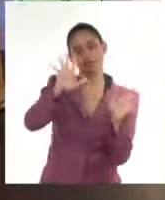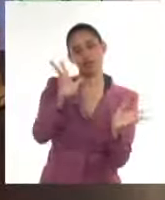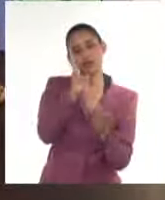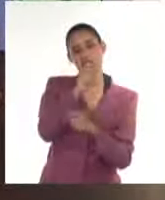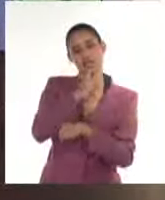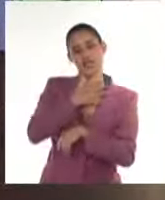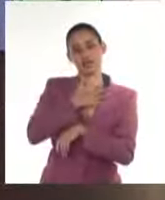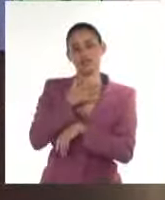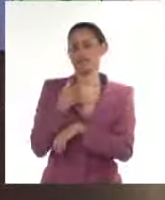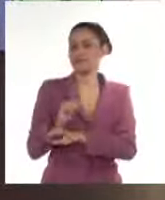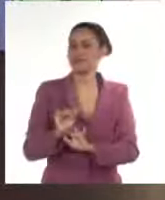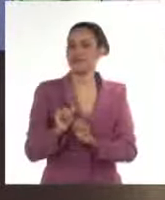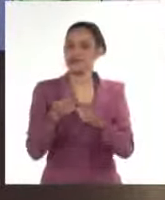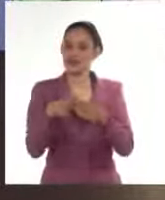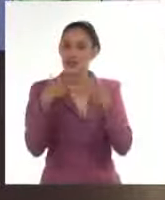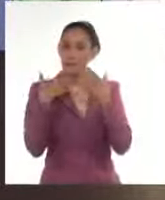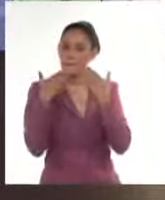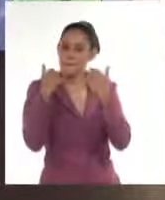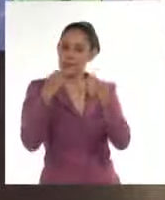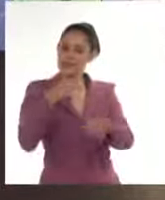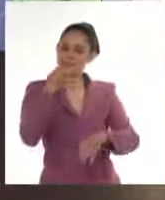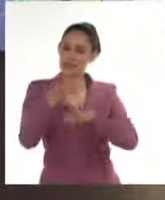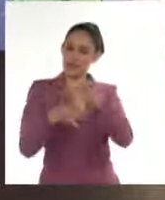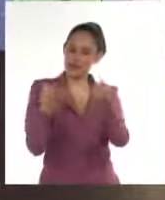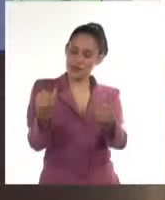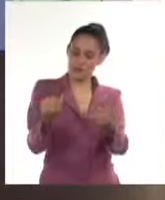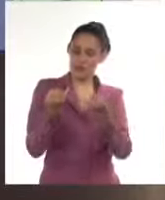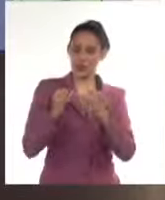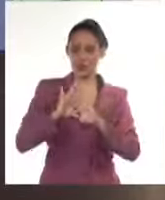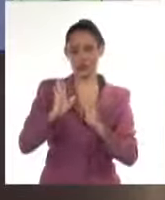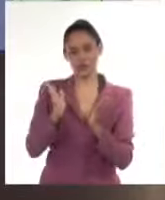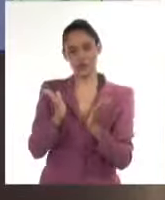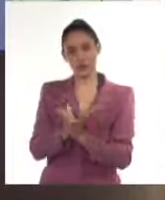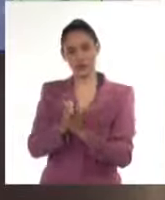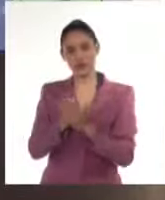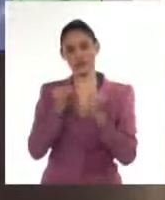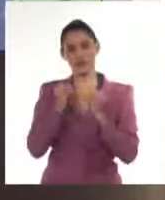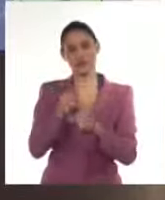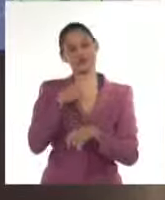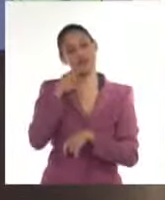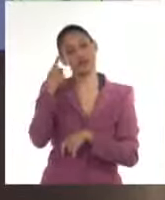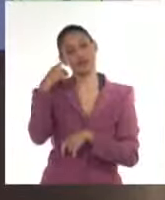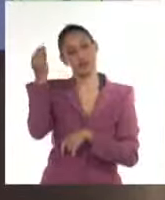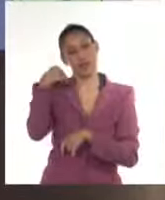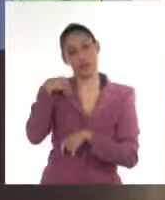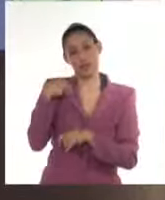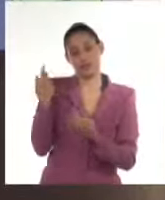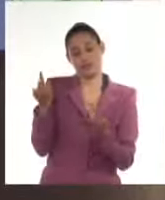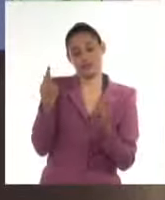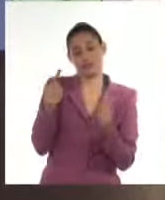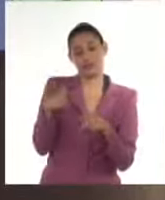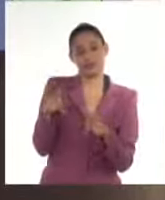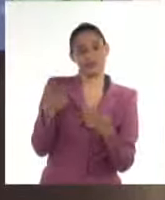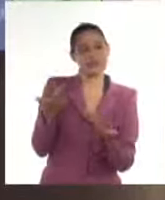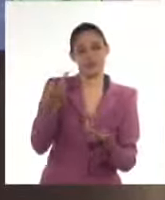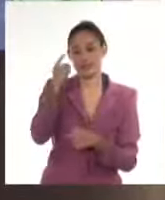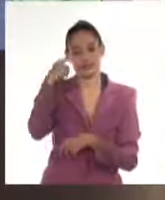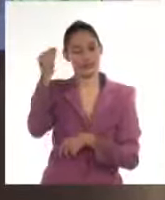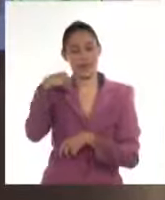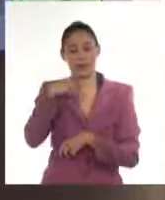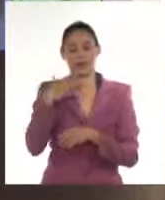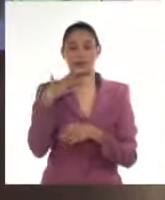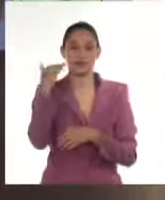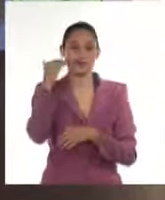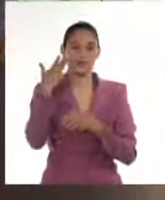¿Cuánta sapiencia encierra usted, doctor? Adelante con toda la información. Quizás un poco de daño. Pues casi sea la experiencia.